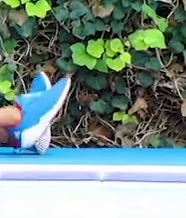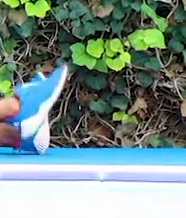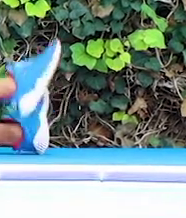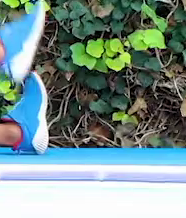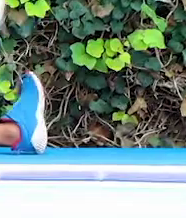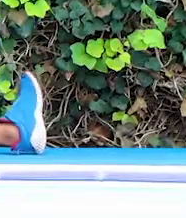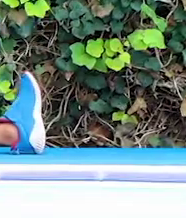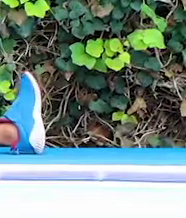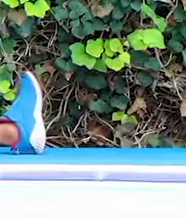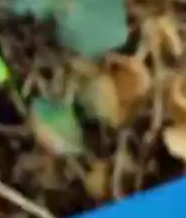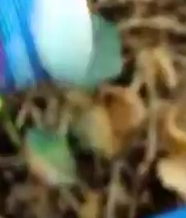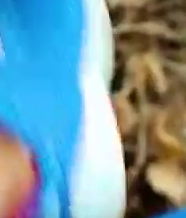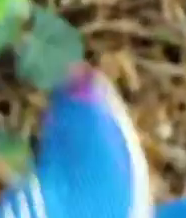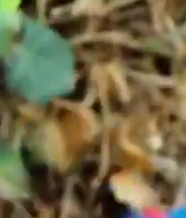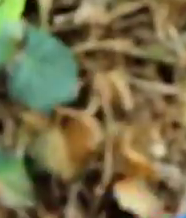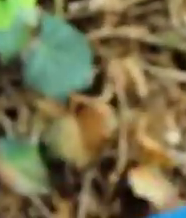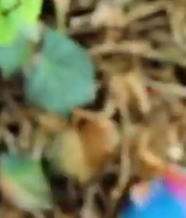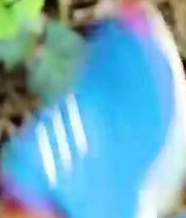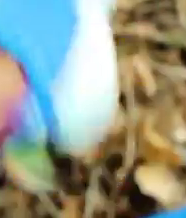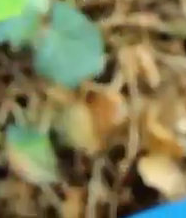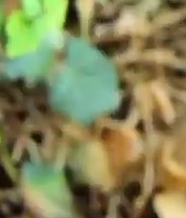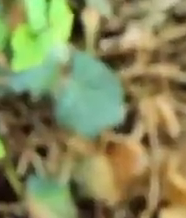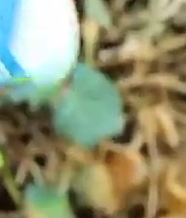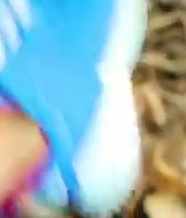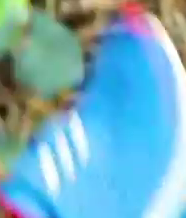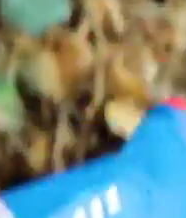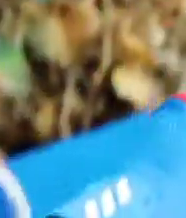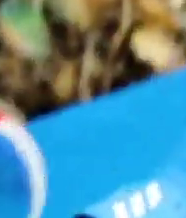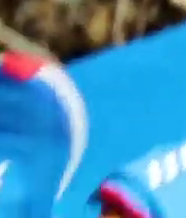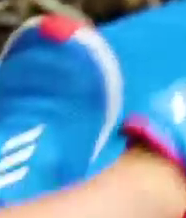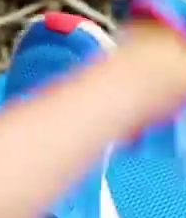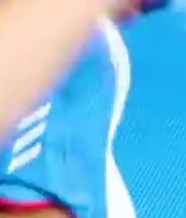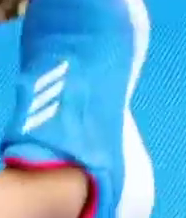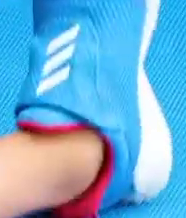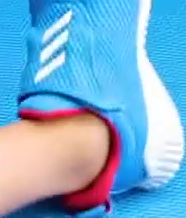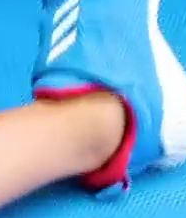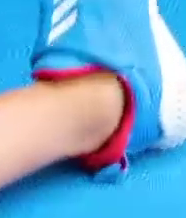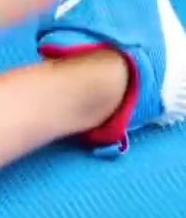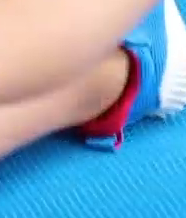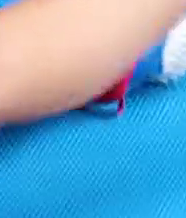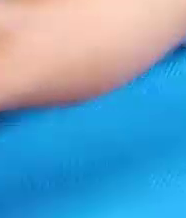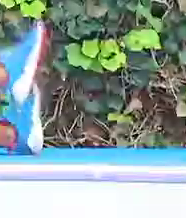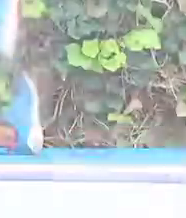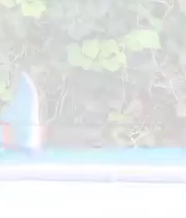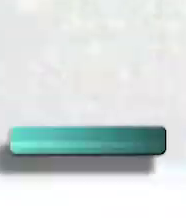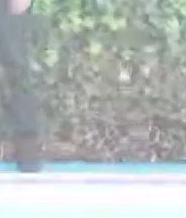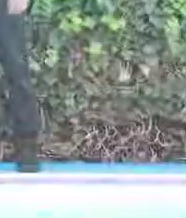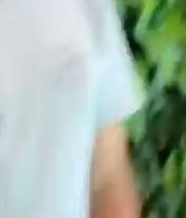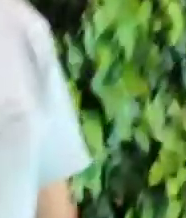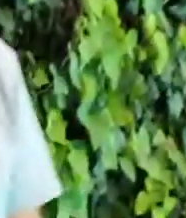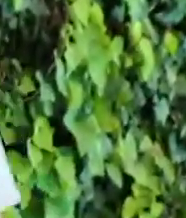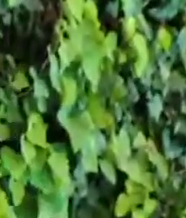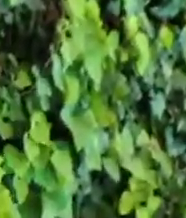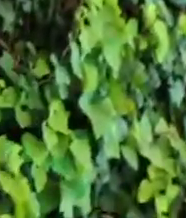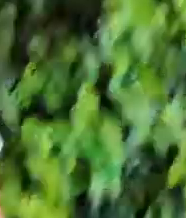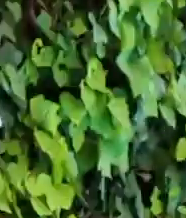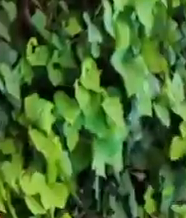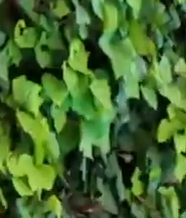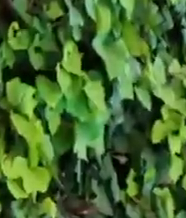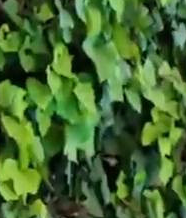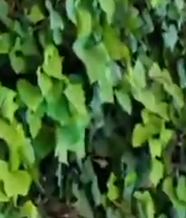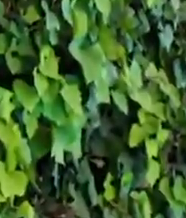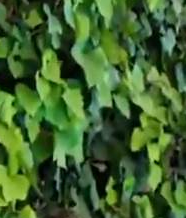sin tocar el piso. Dos. Procura que no toque el piso tu talón. Tres. Una más. Ok. Seguimos